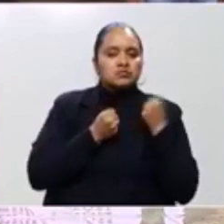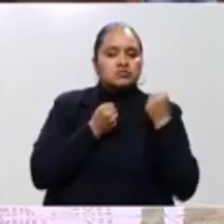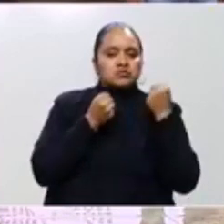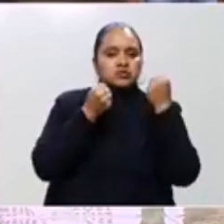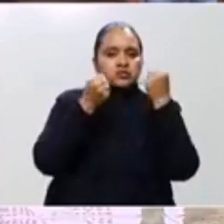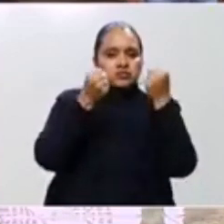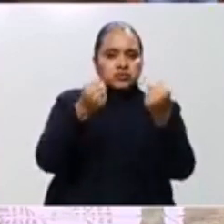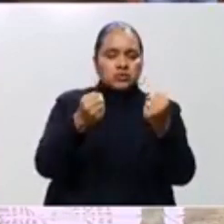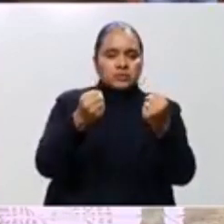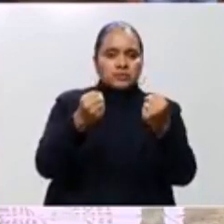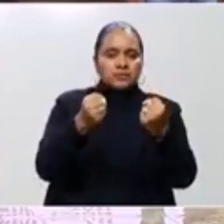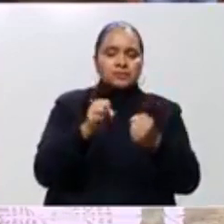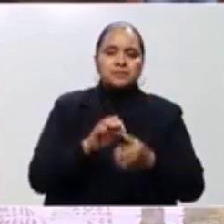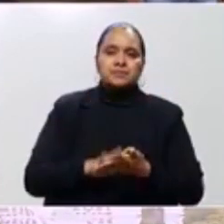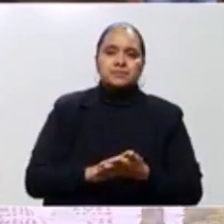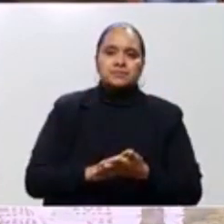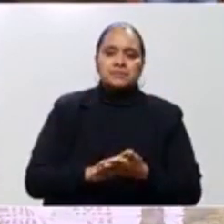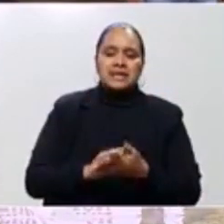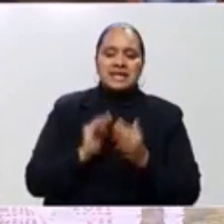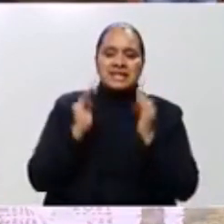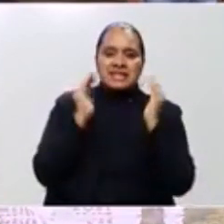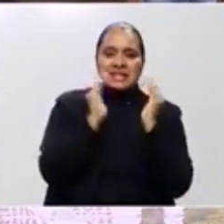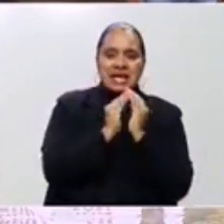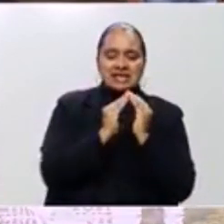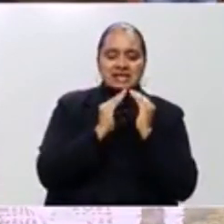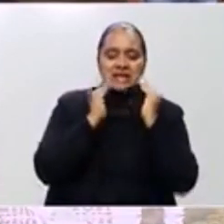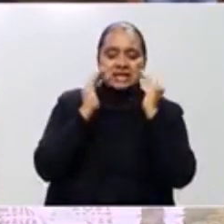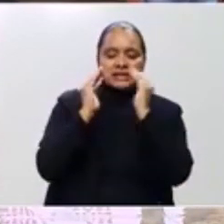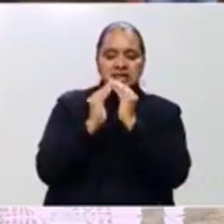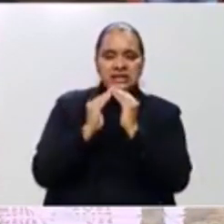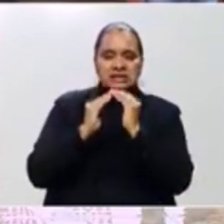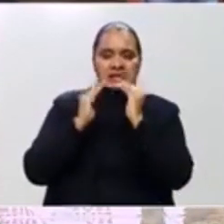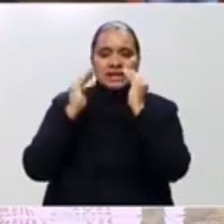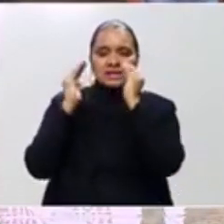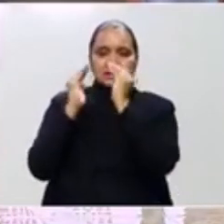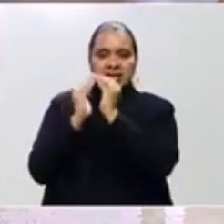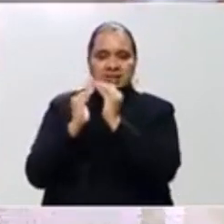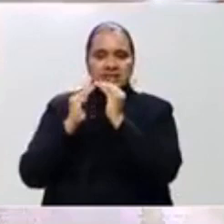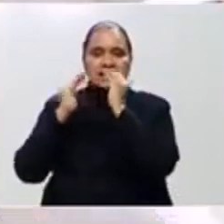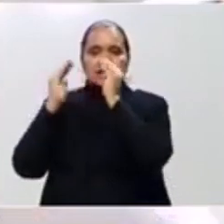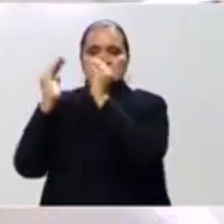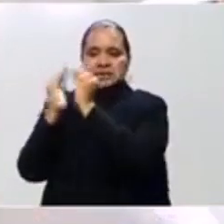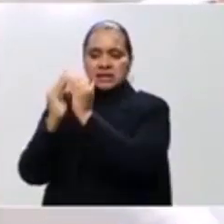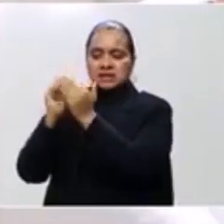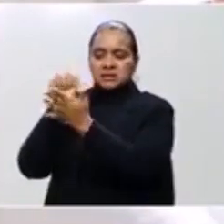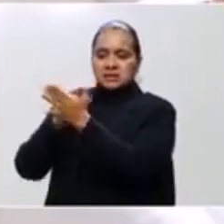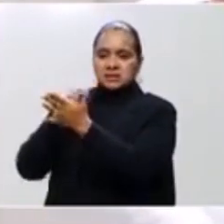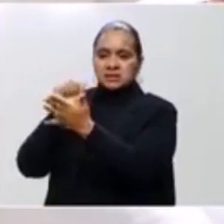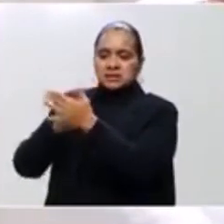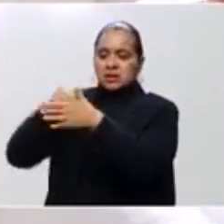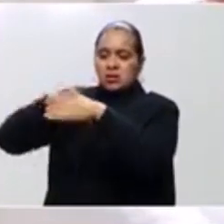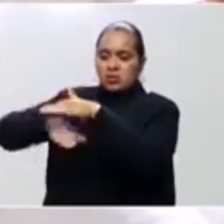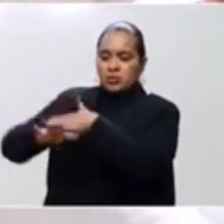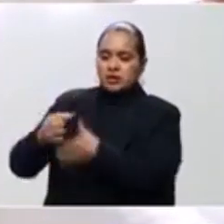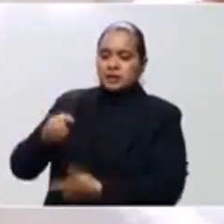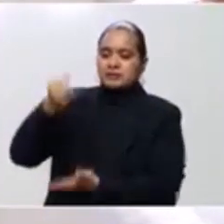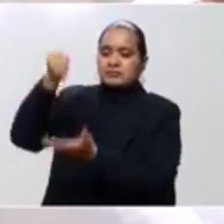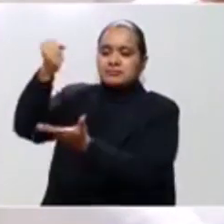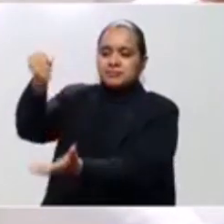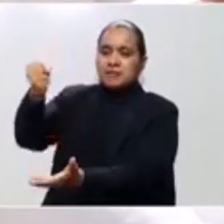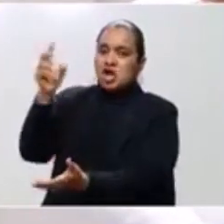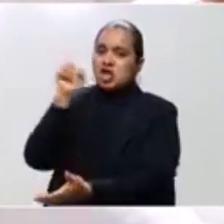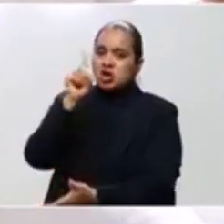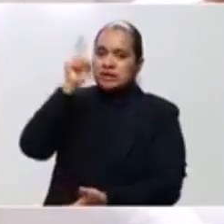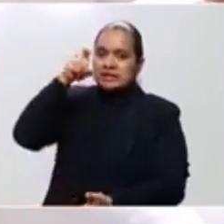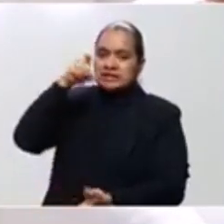de alimentos casa a casa, puerta a puerta. Por ello no es necesario